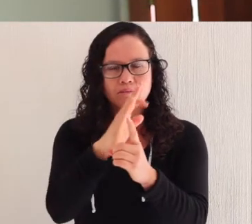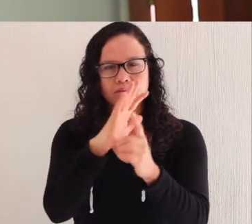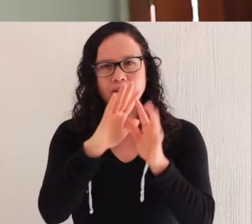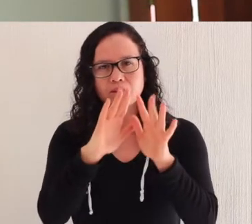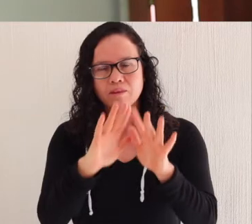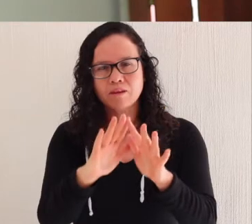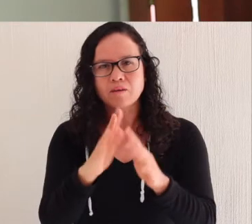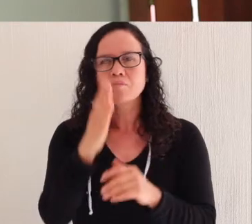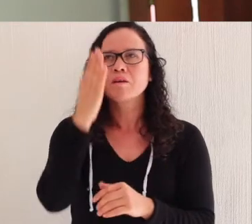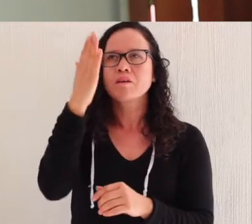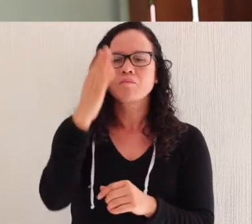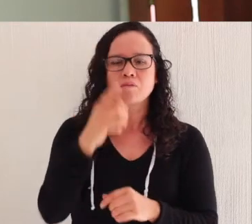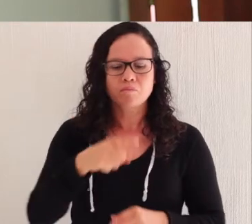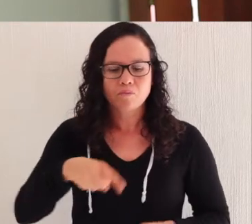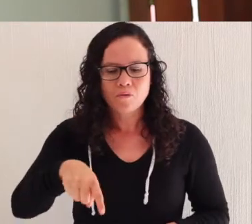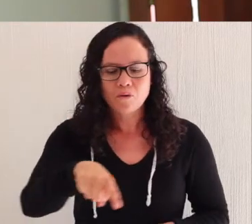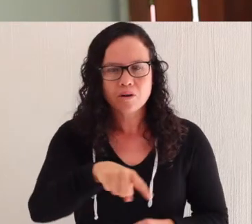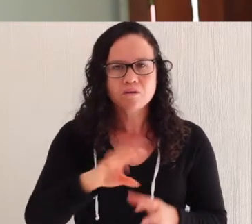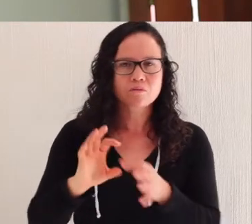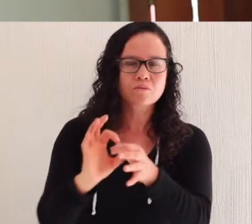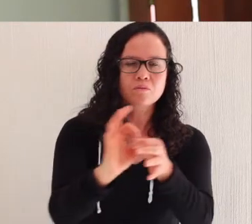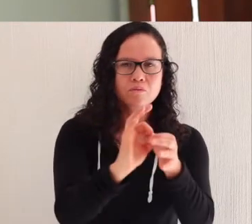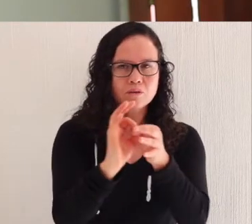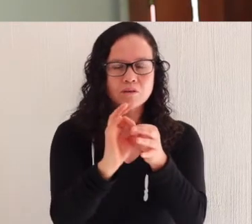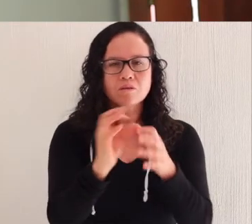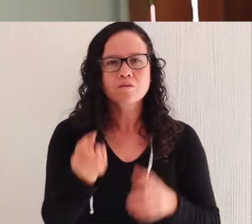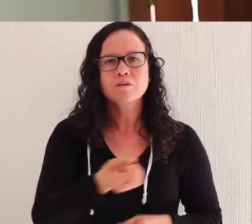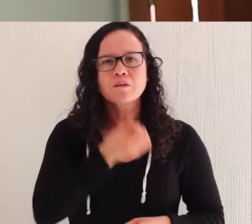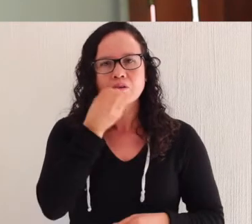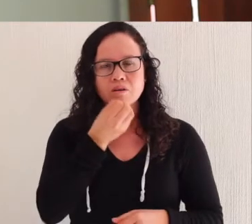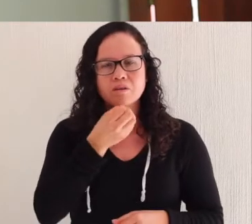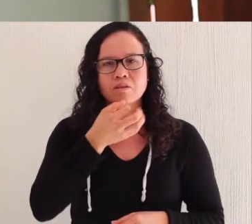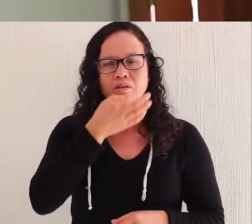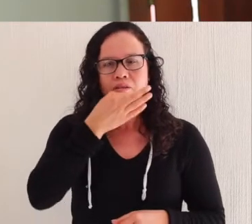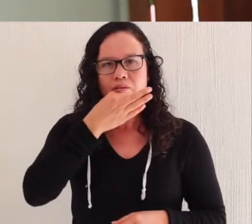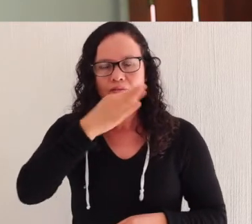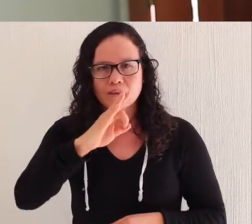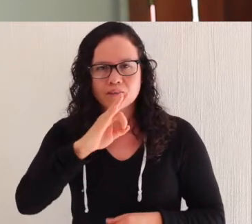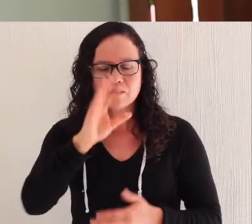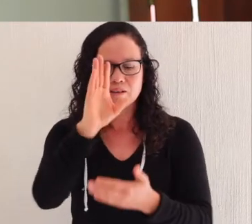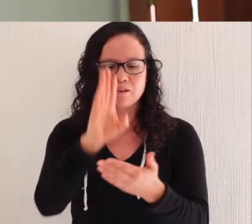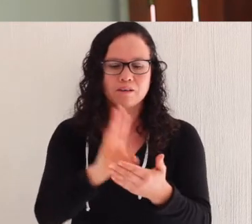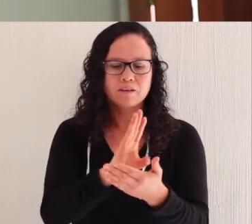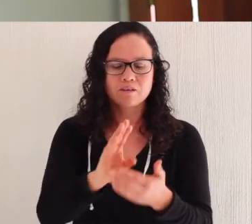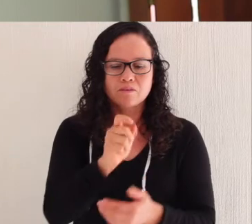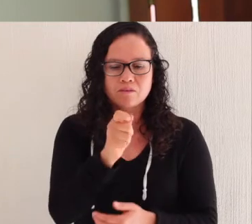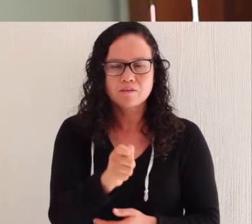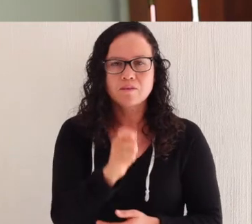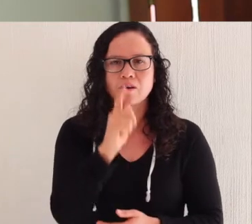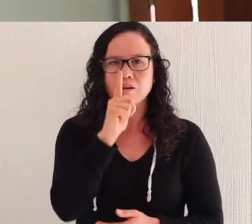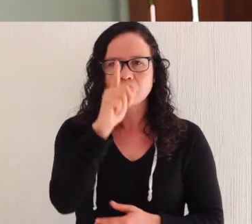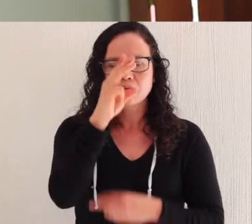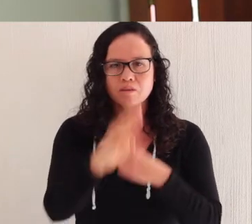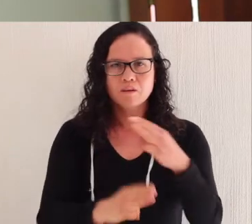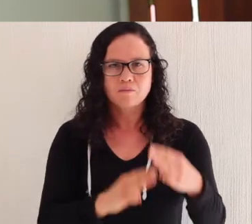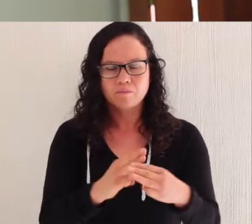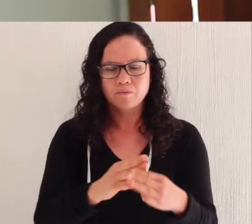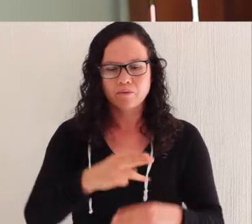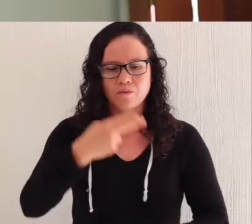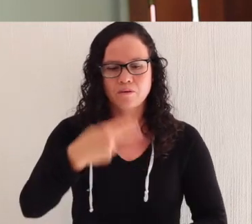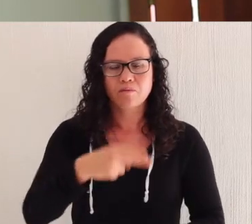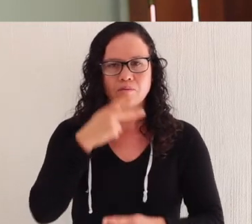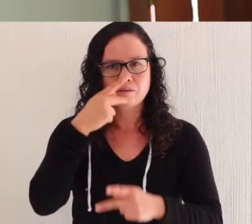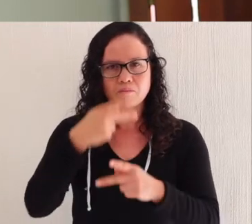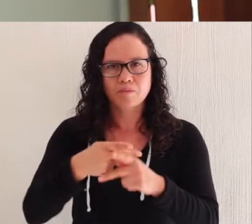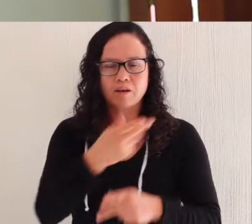bendiga, pidamos por ellos, estemos unidos en oración en esta fiesta de que Cristo es la luz del mundo.